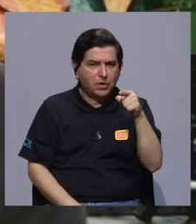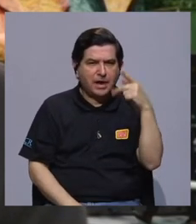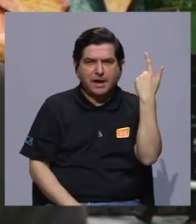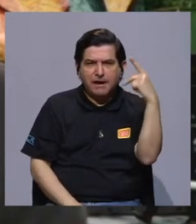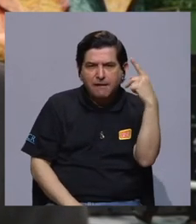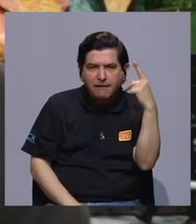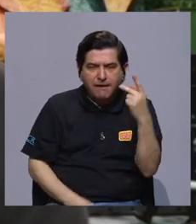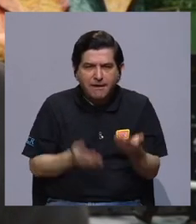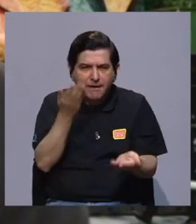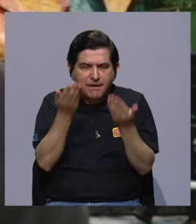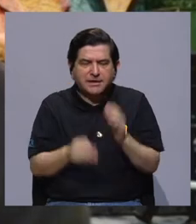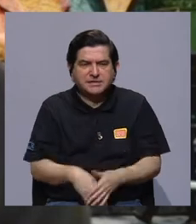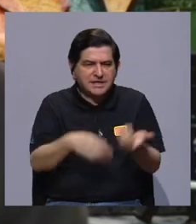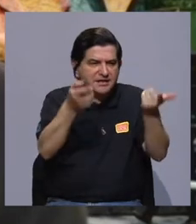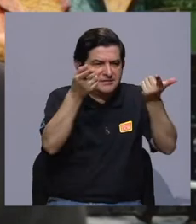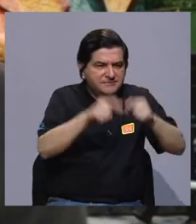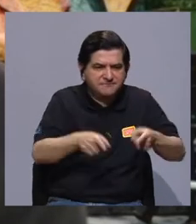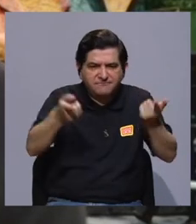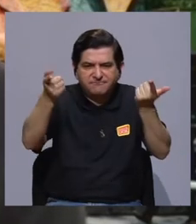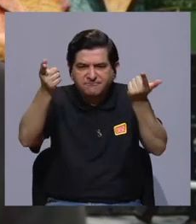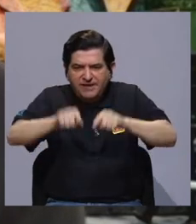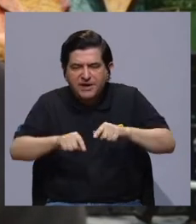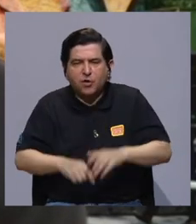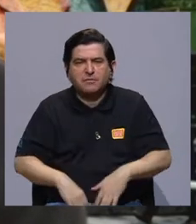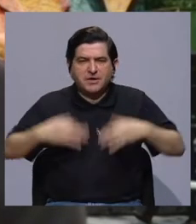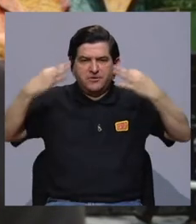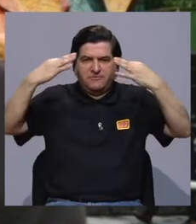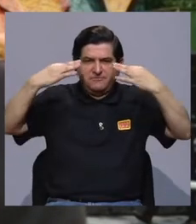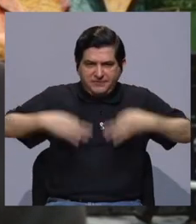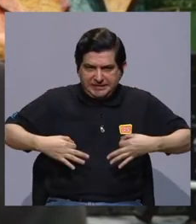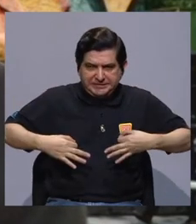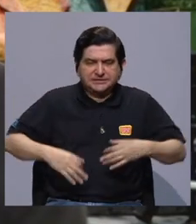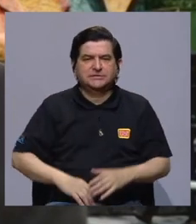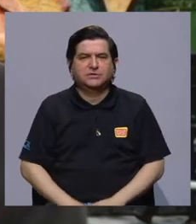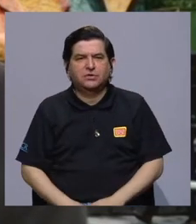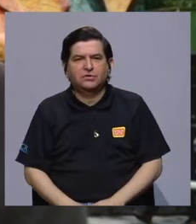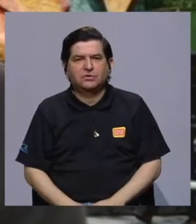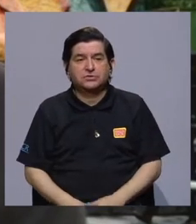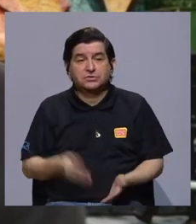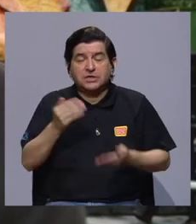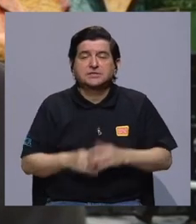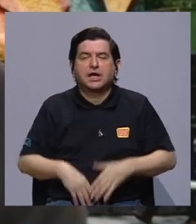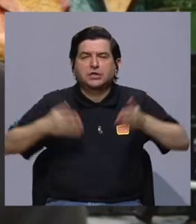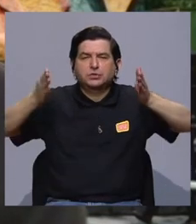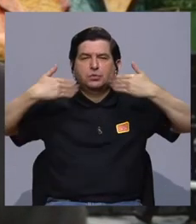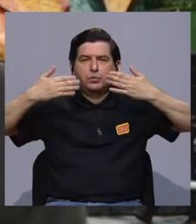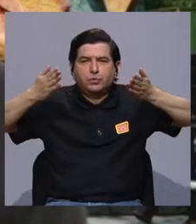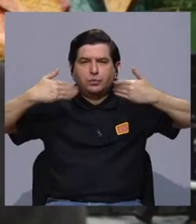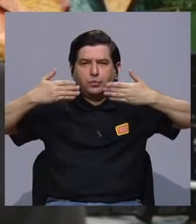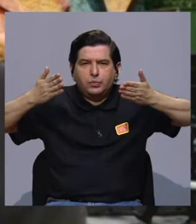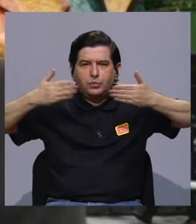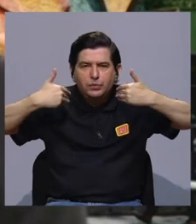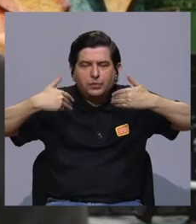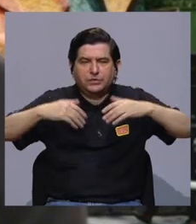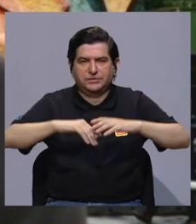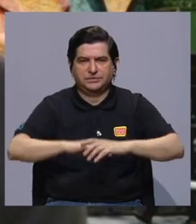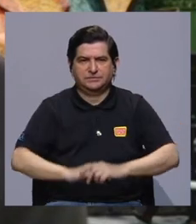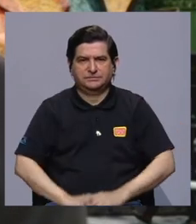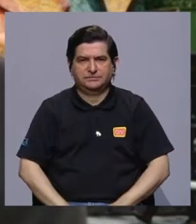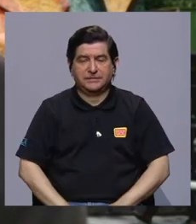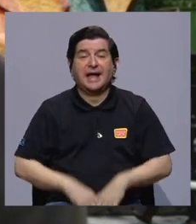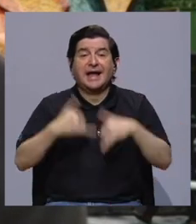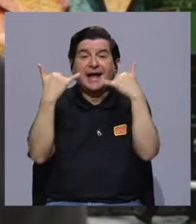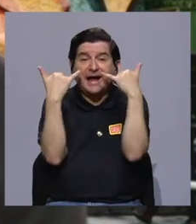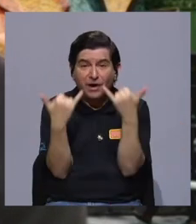de una perspectiva de los fenómenos físicos, de los fenómenos meteorológicos. pues